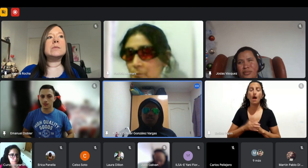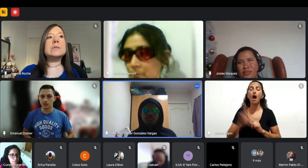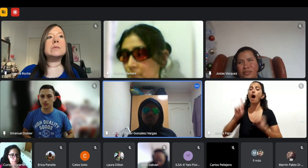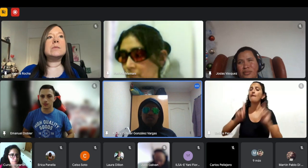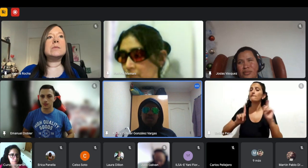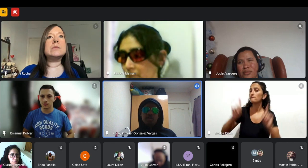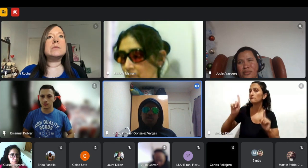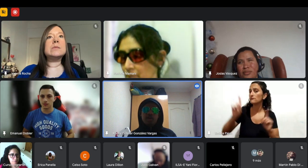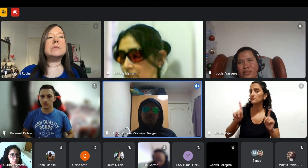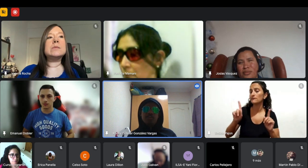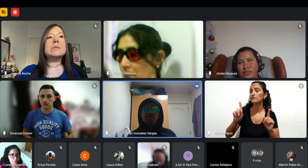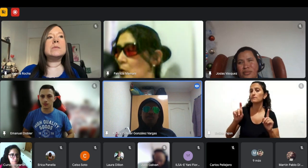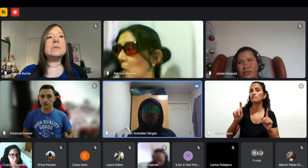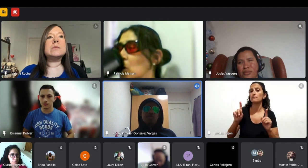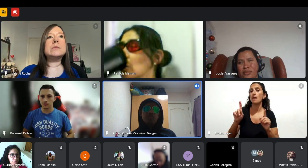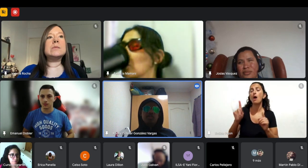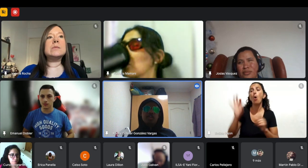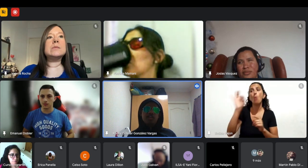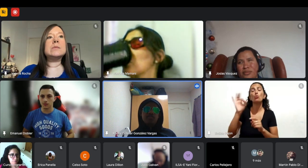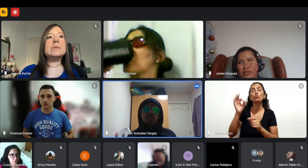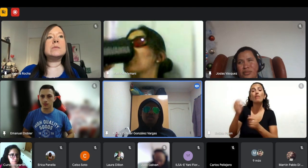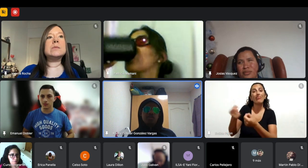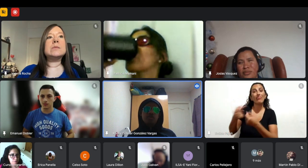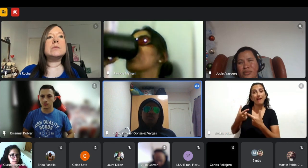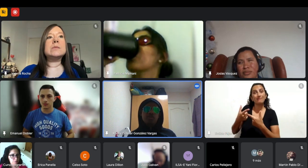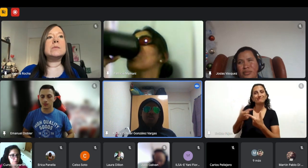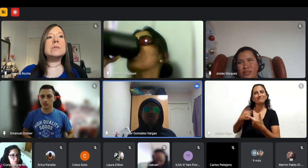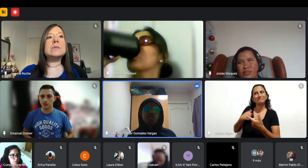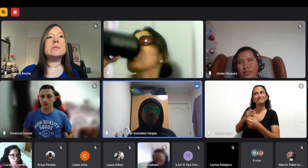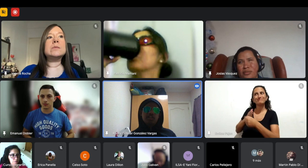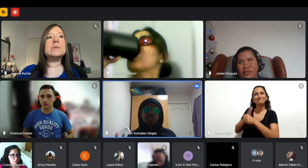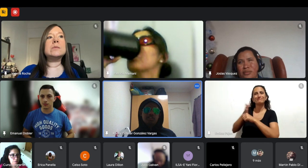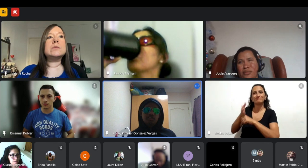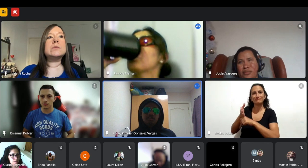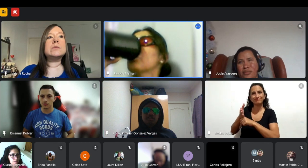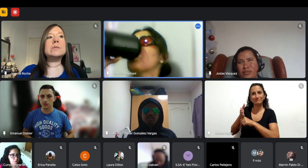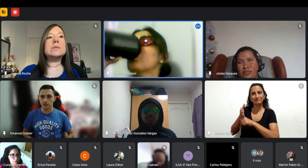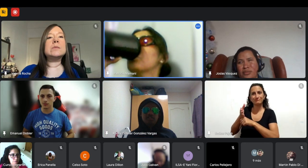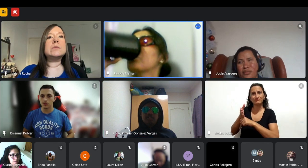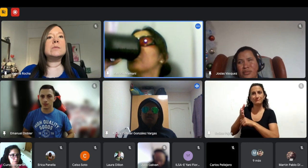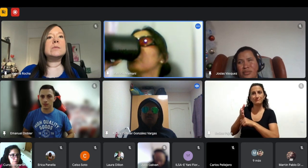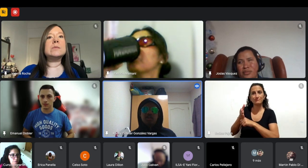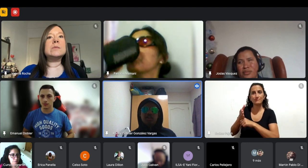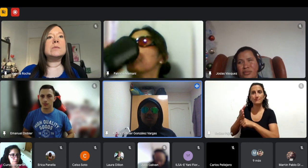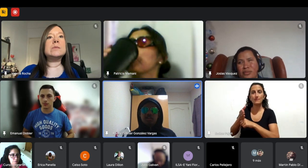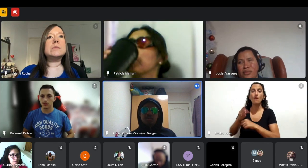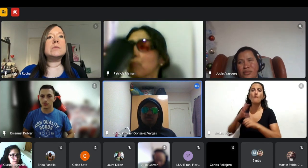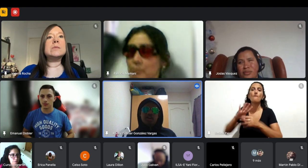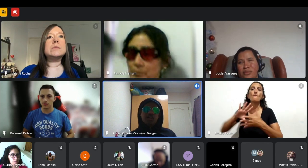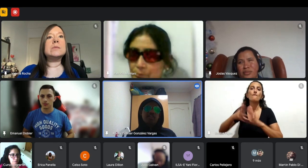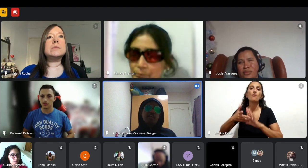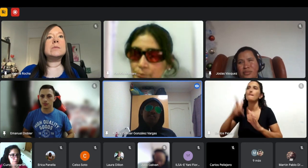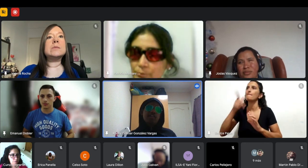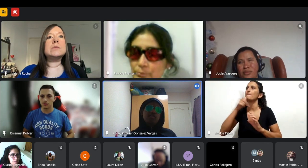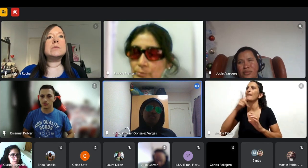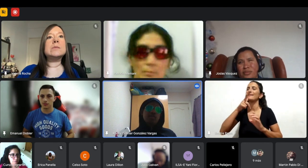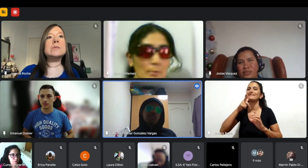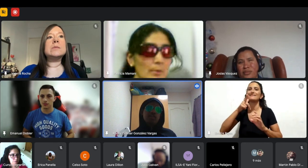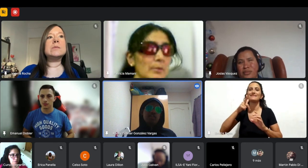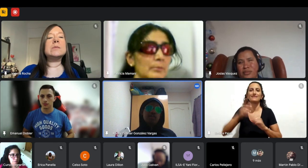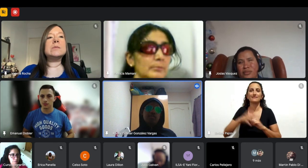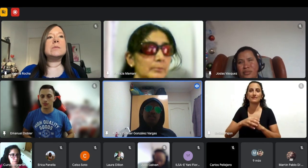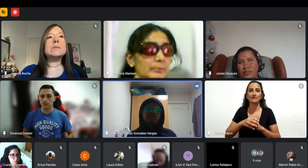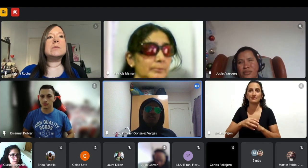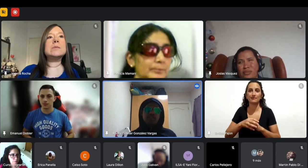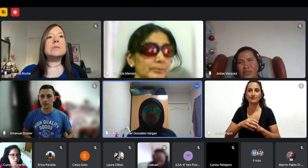pero la principal oportunidad es vendiendo cupones de lotería en una una caseta o se